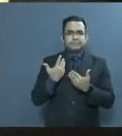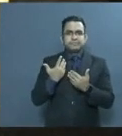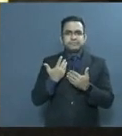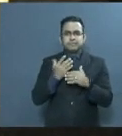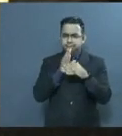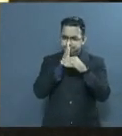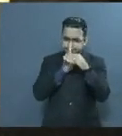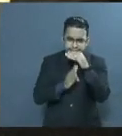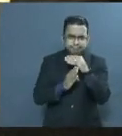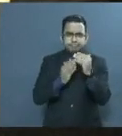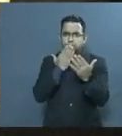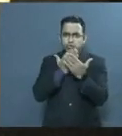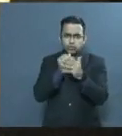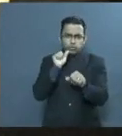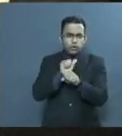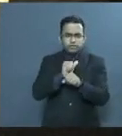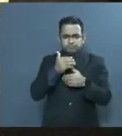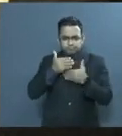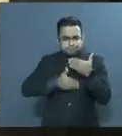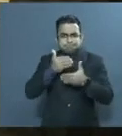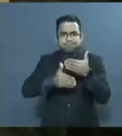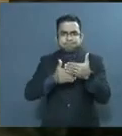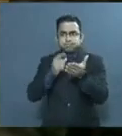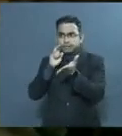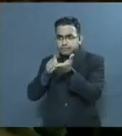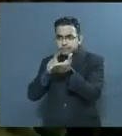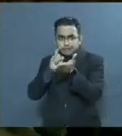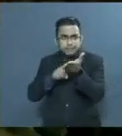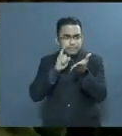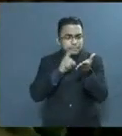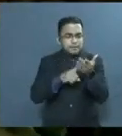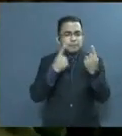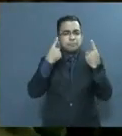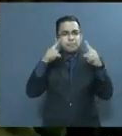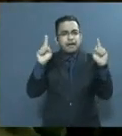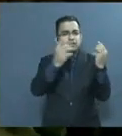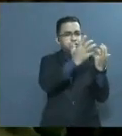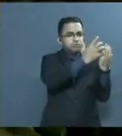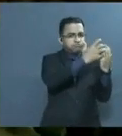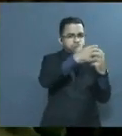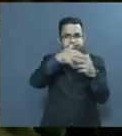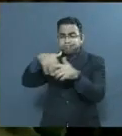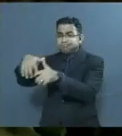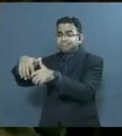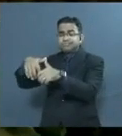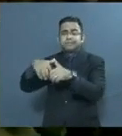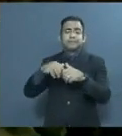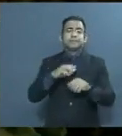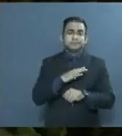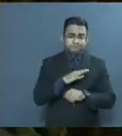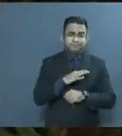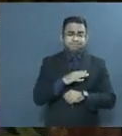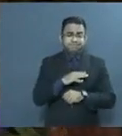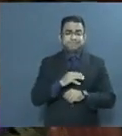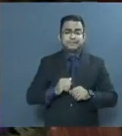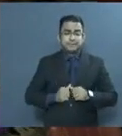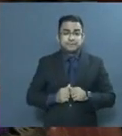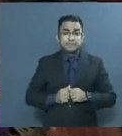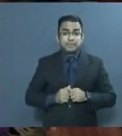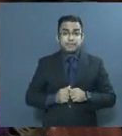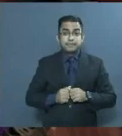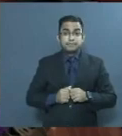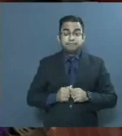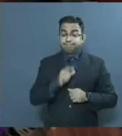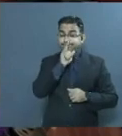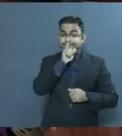su misión y su trabajo, que ha perfilado un modelo de gestión en situaciones adversas. Ha sido